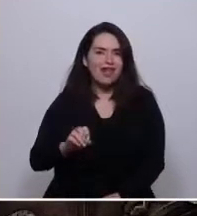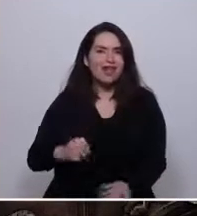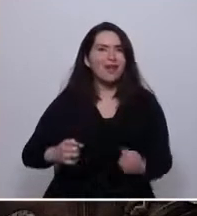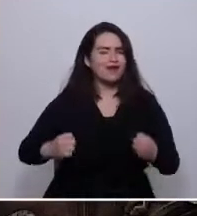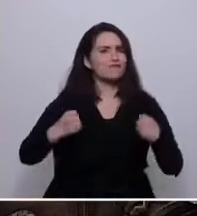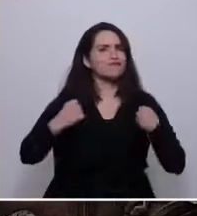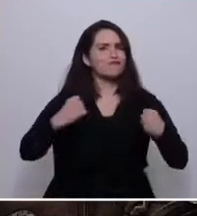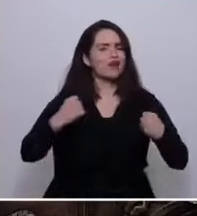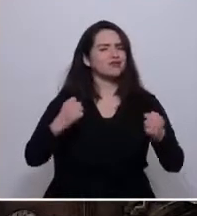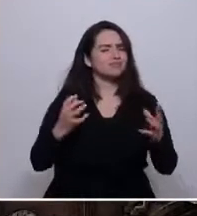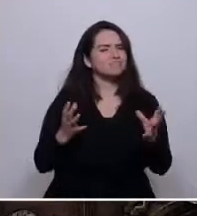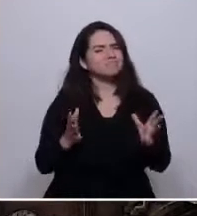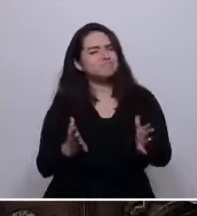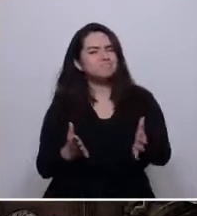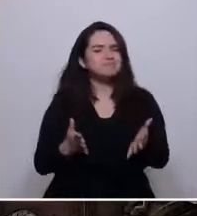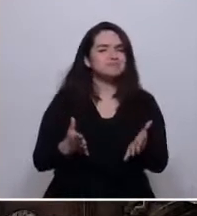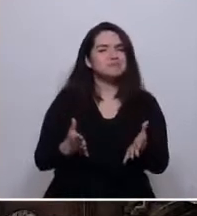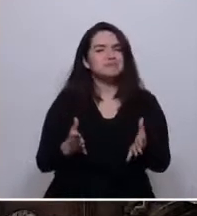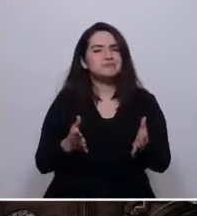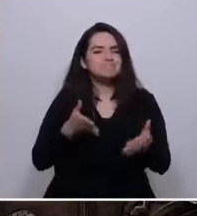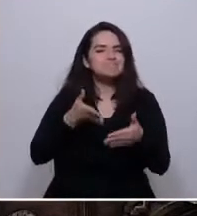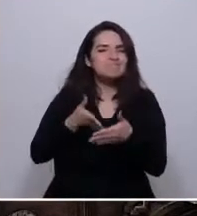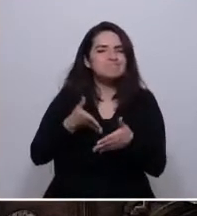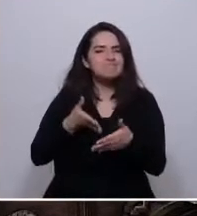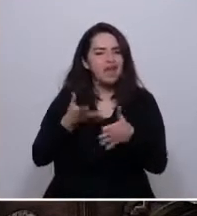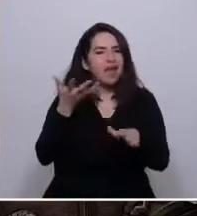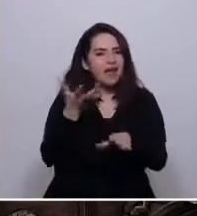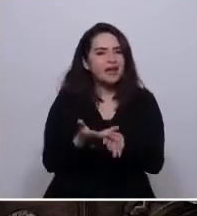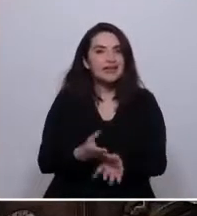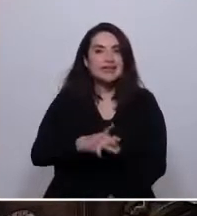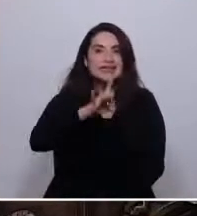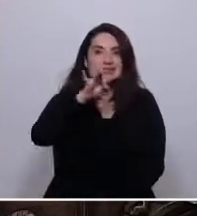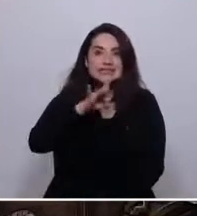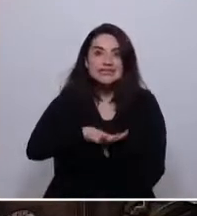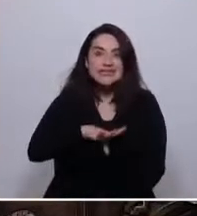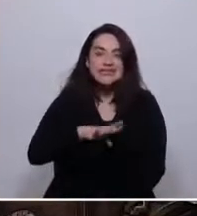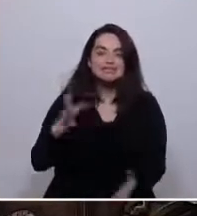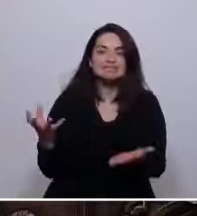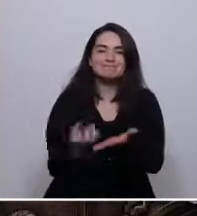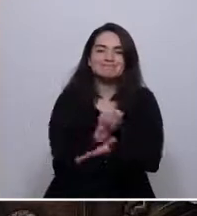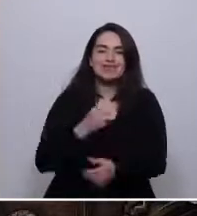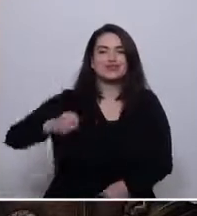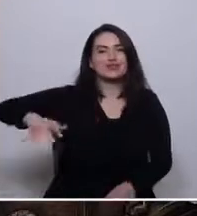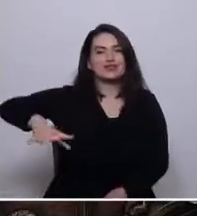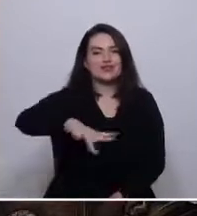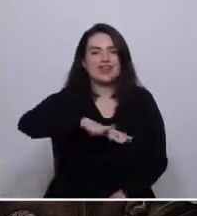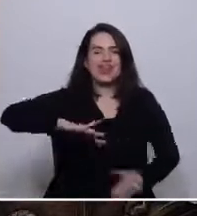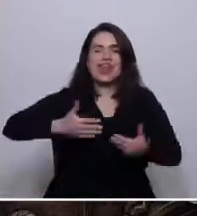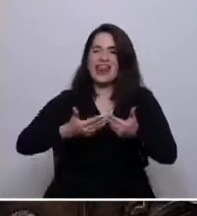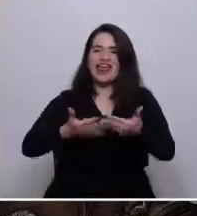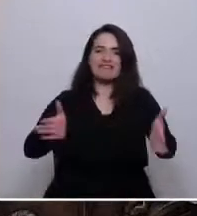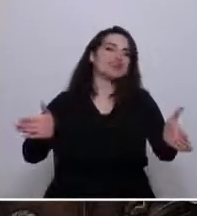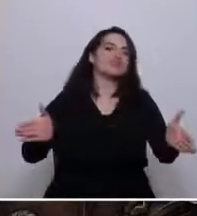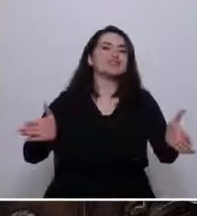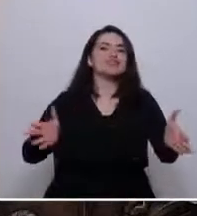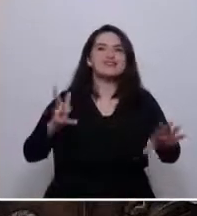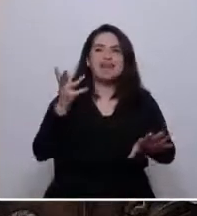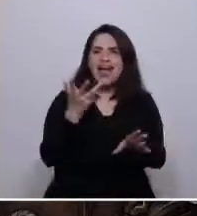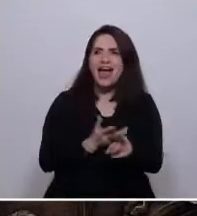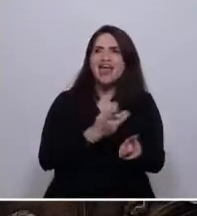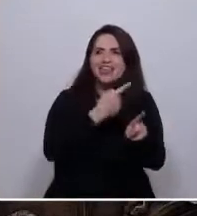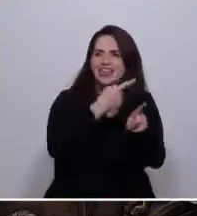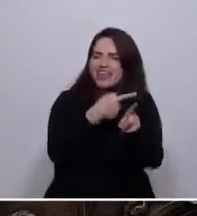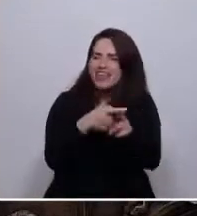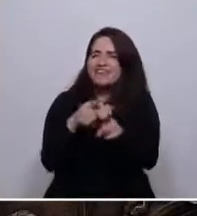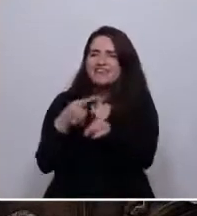limitada, Chile por fortuna ha conseguido ser una sociedad abierta, en la que coexiste una amplia